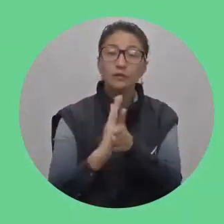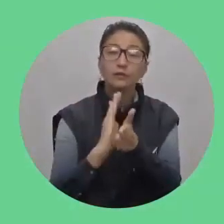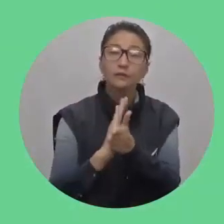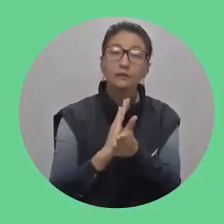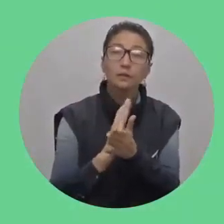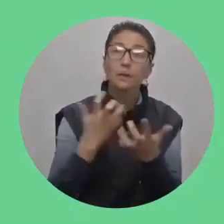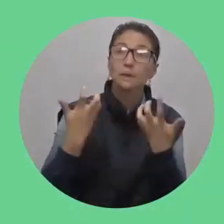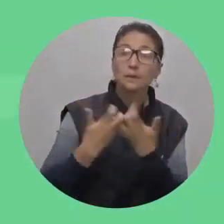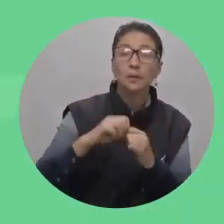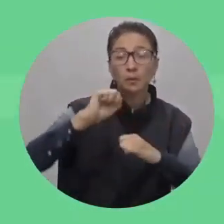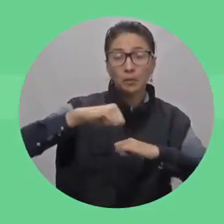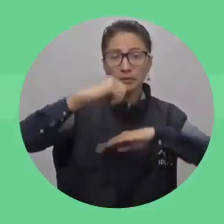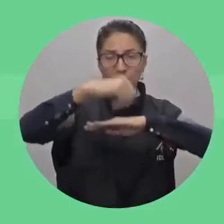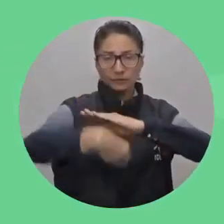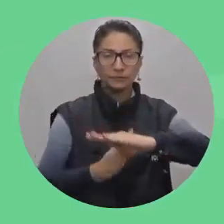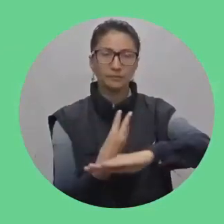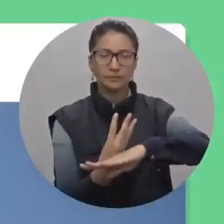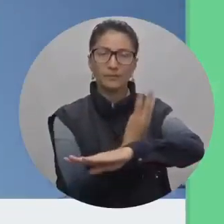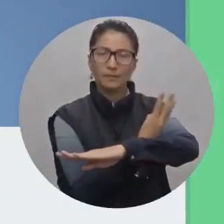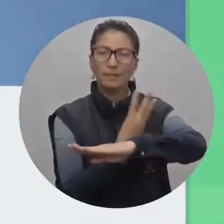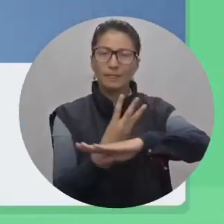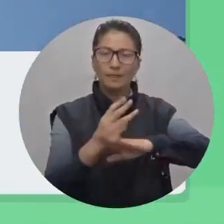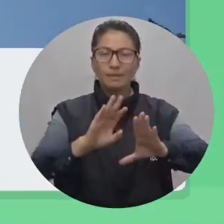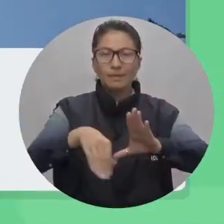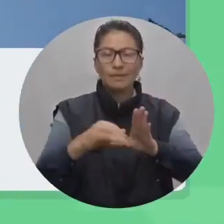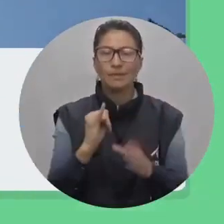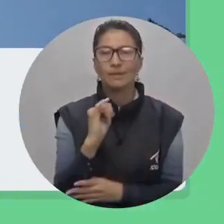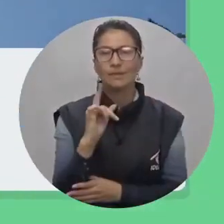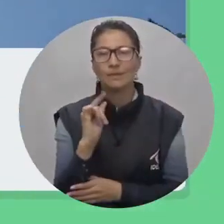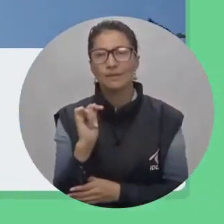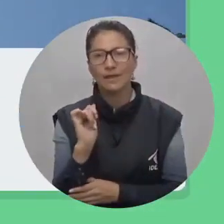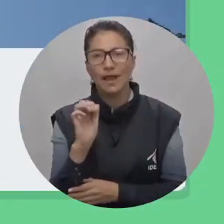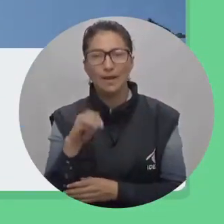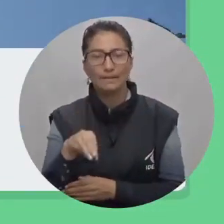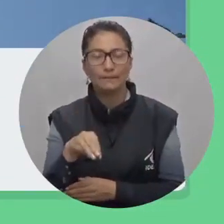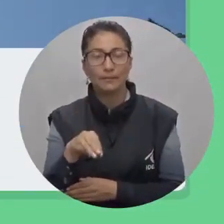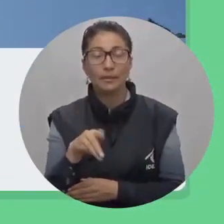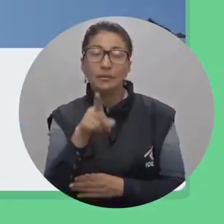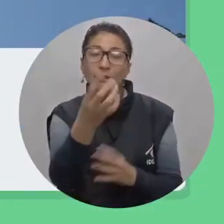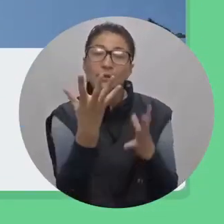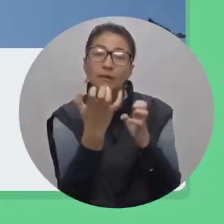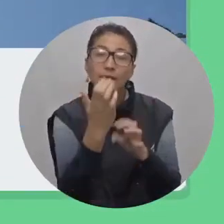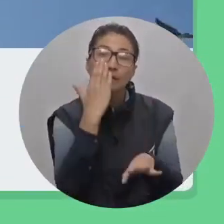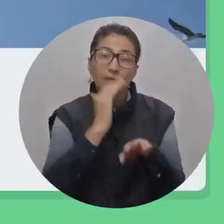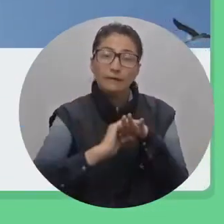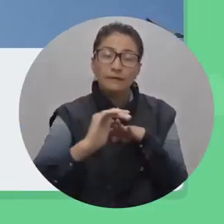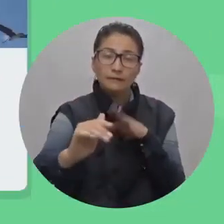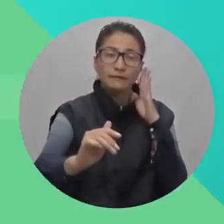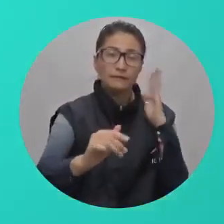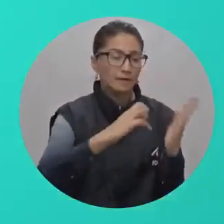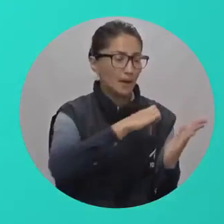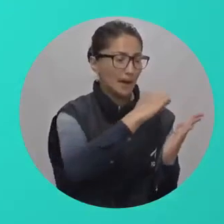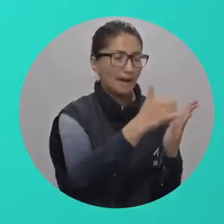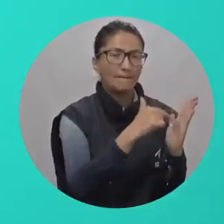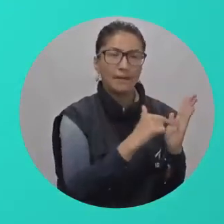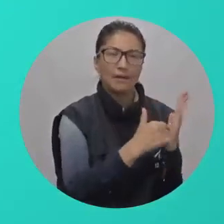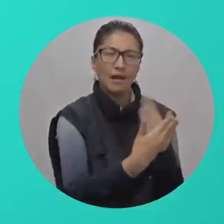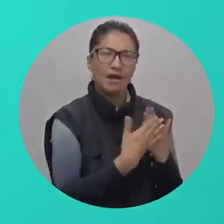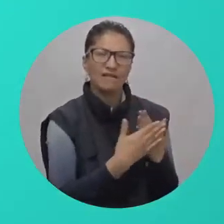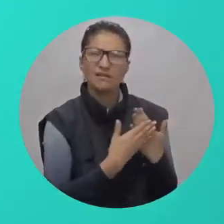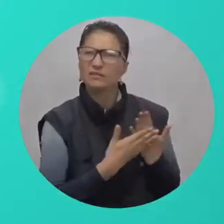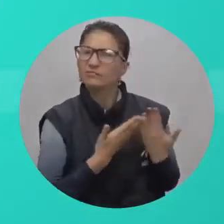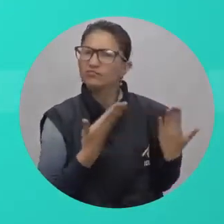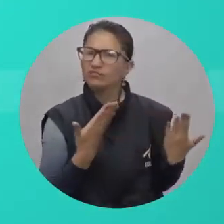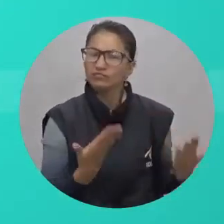Para mayor información sobre el pronóstico del tiempo, visítenos en www.ideam.gov.co Te invitamos a